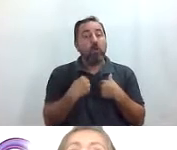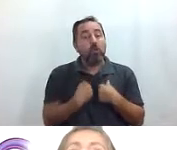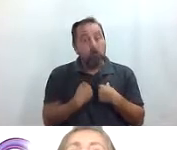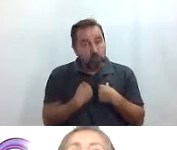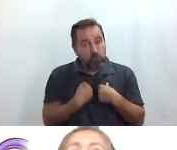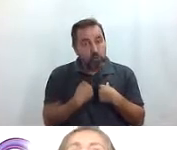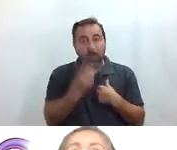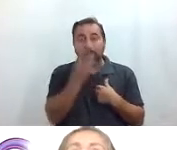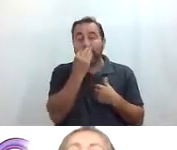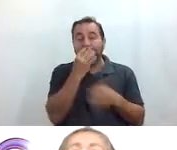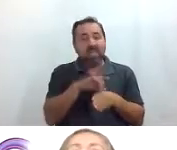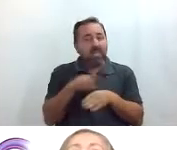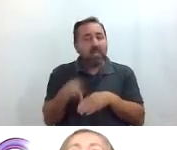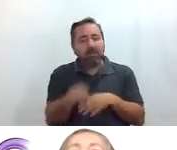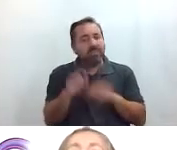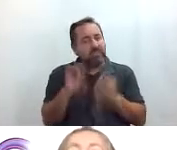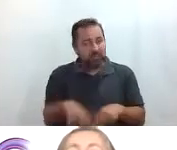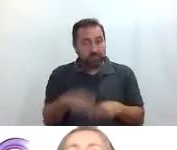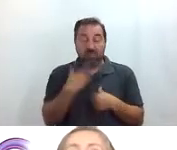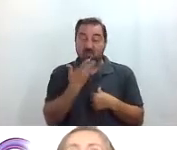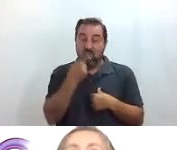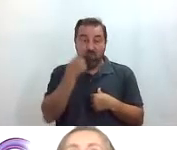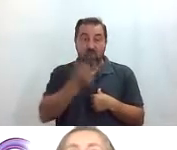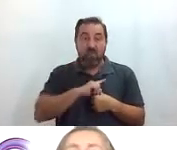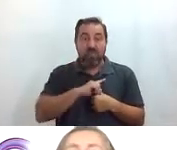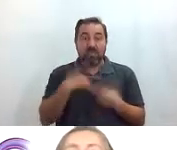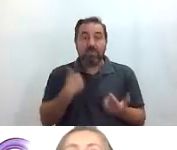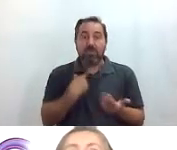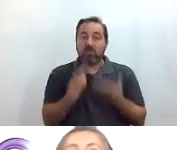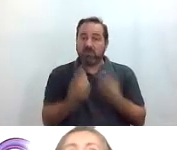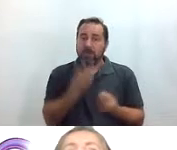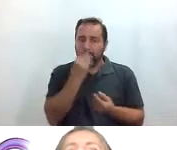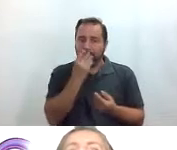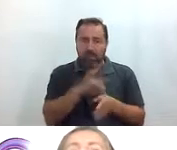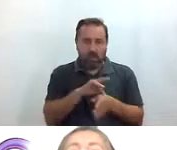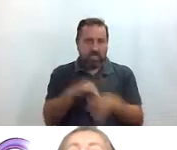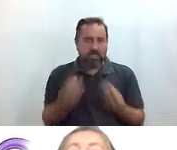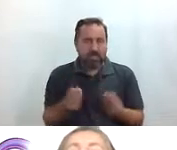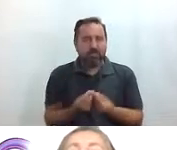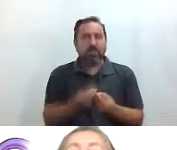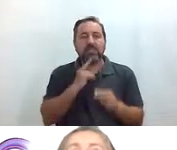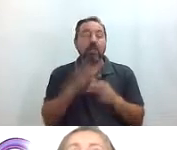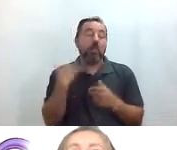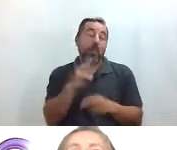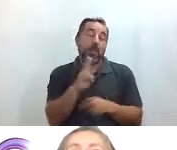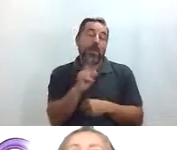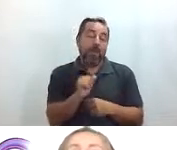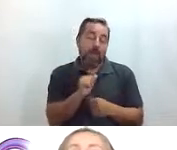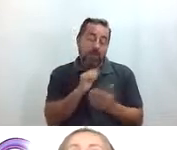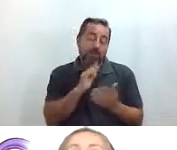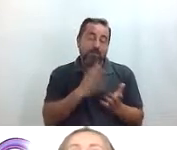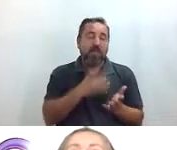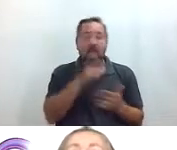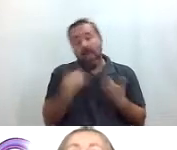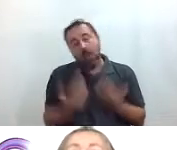sin mi perra guía porque los que me conocéis me habréis visto siempre con mis perros guía con Bela en su momento mi velita y